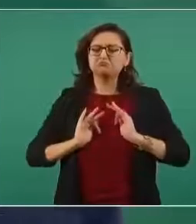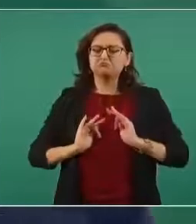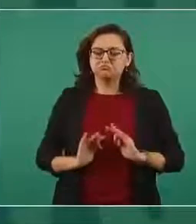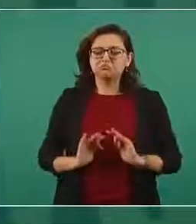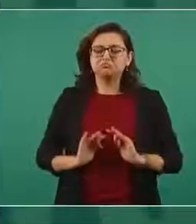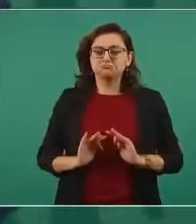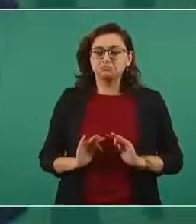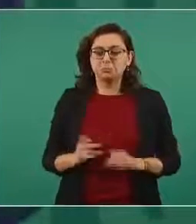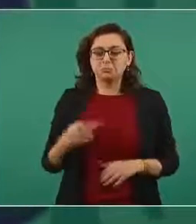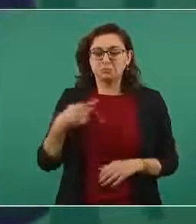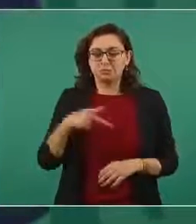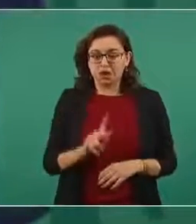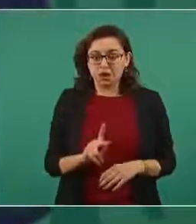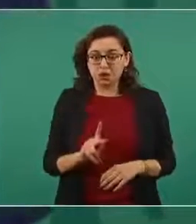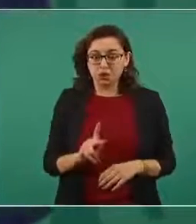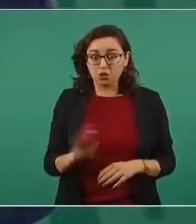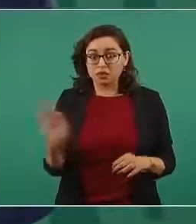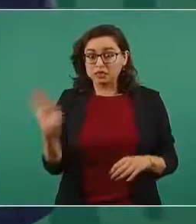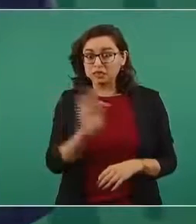sabiendo de una injusticia